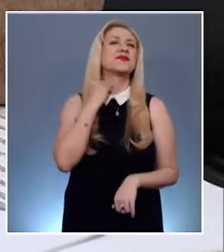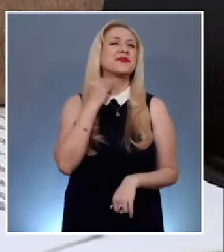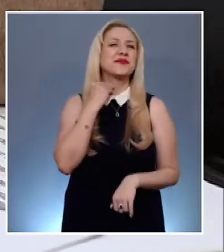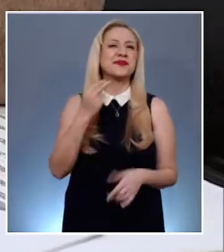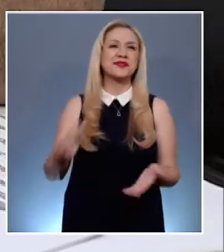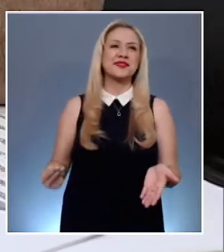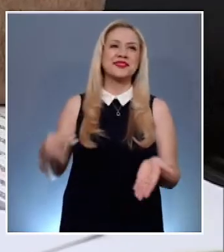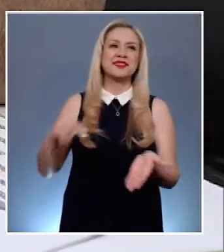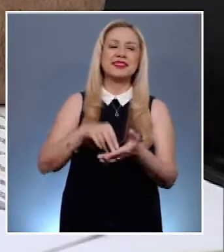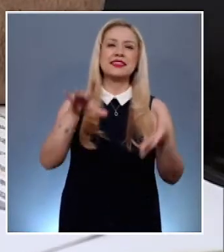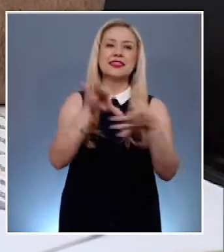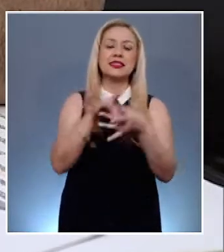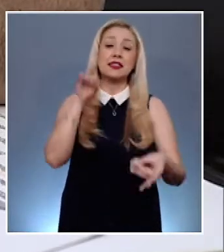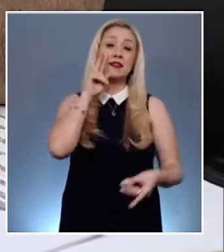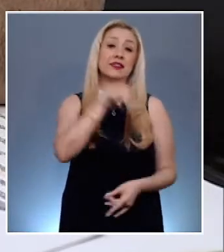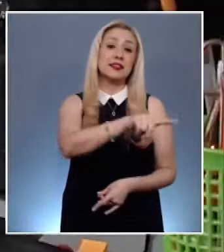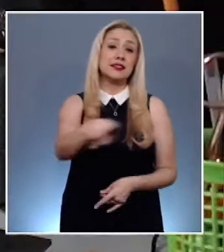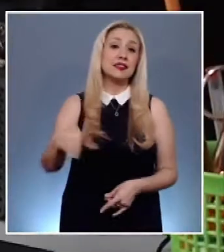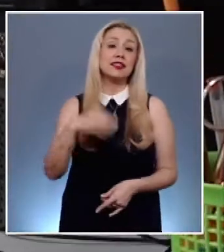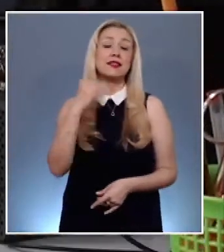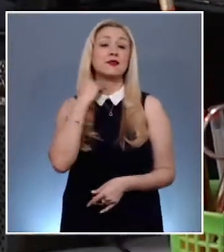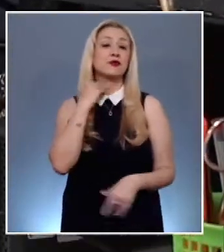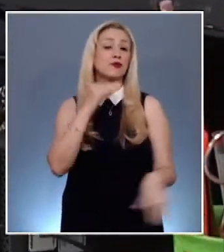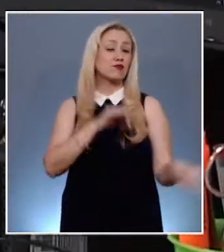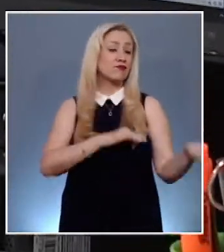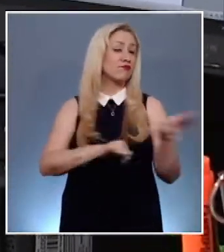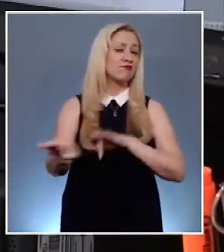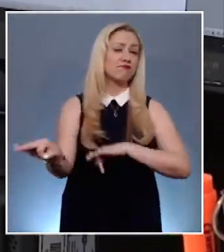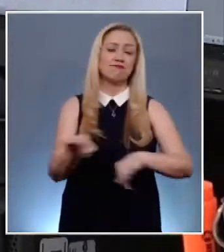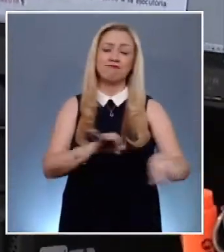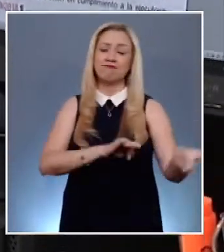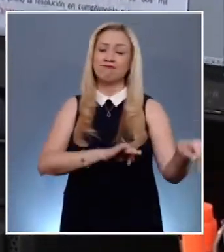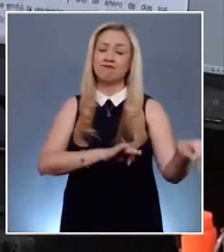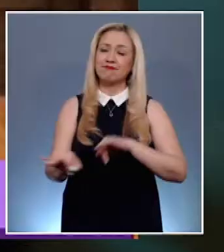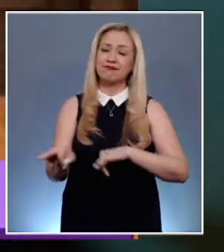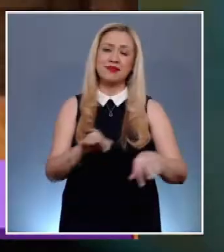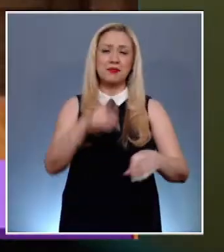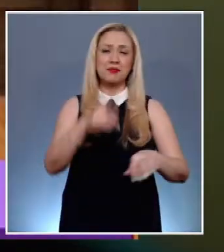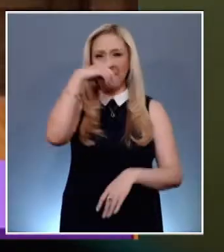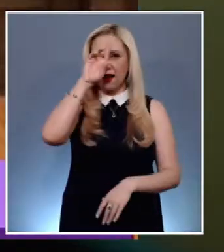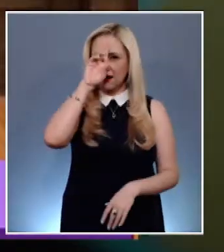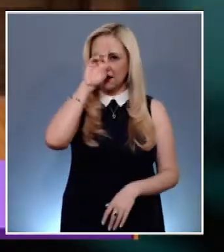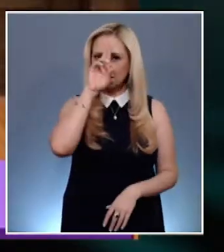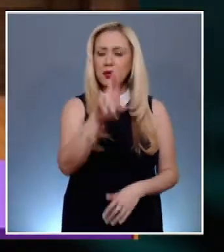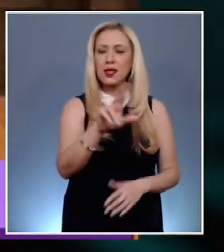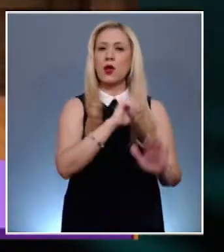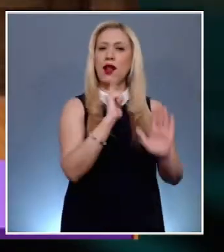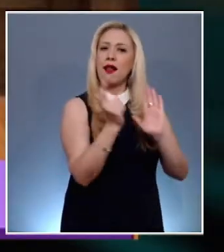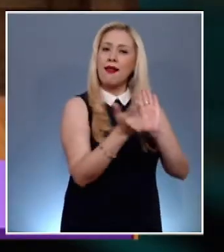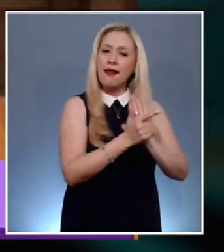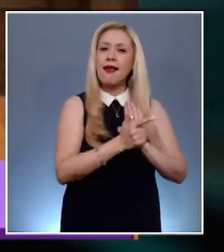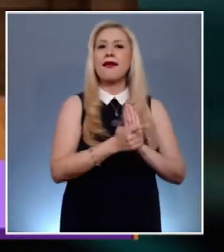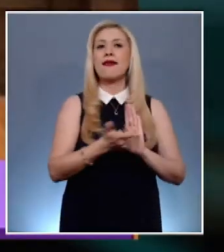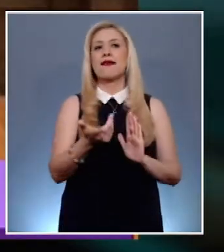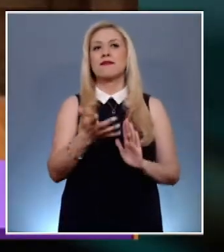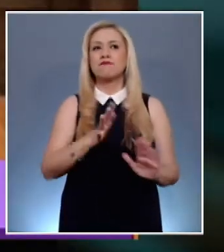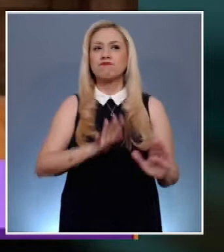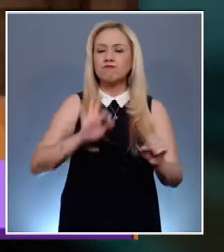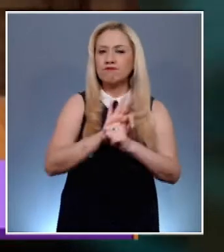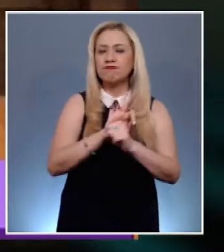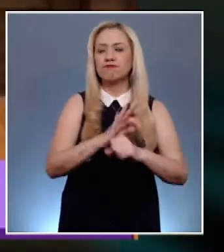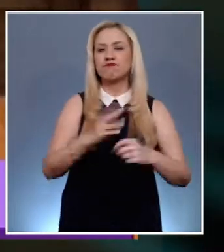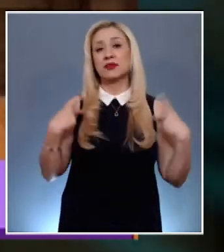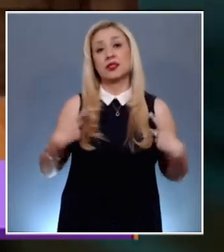desempeñan en el fortalecimiento de la cultura jurídica y el respeto al Estado de Derecho. La abogacía es una de las vocaciones que